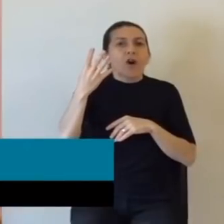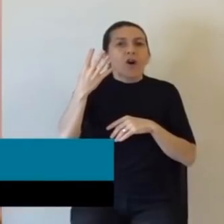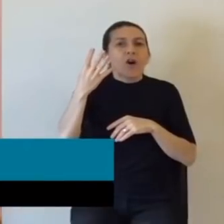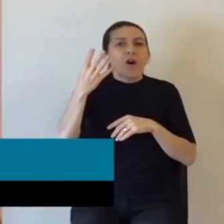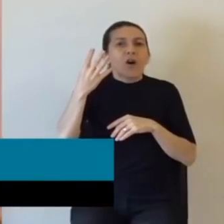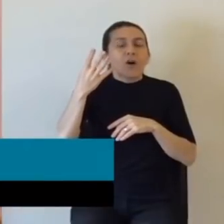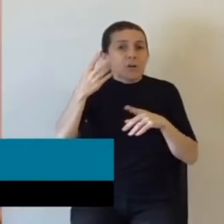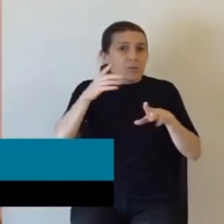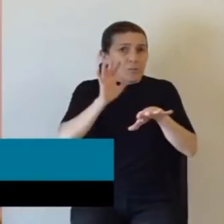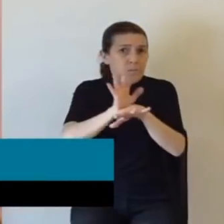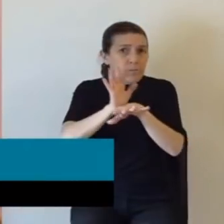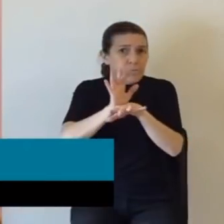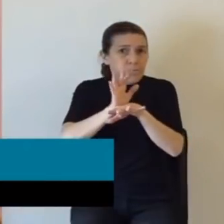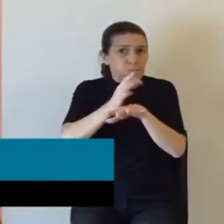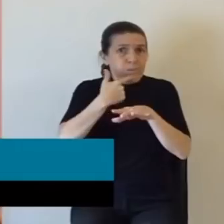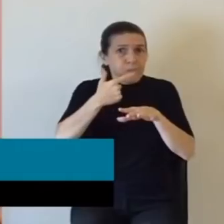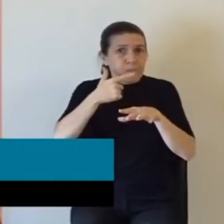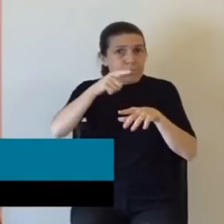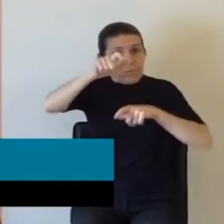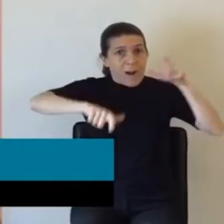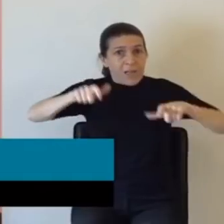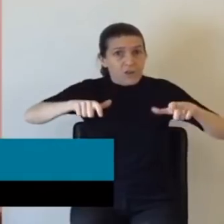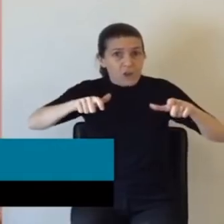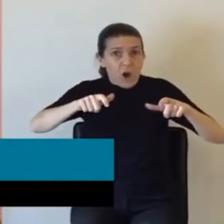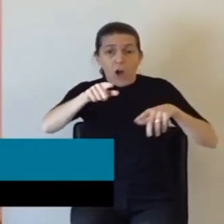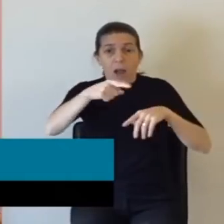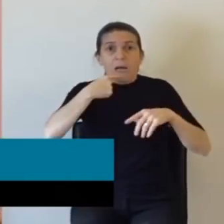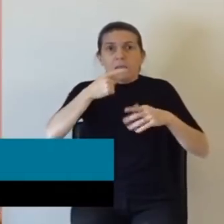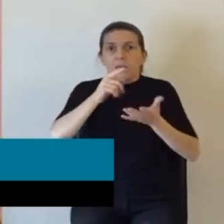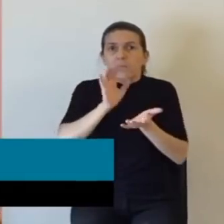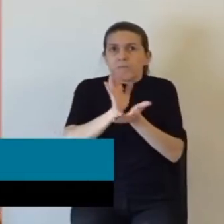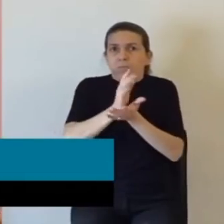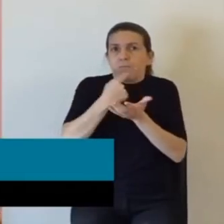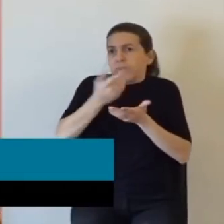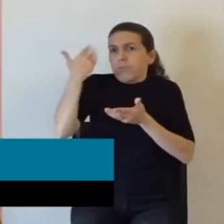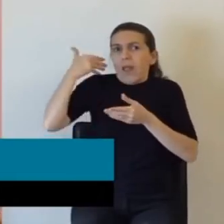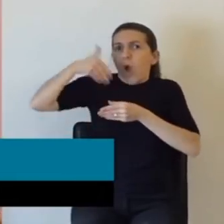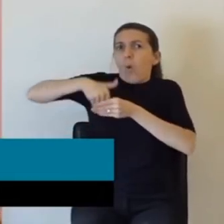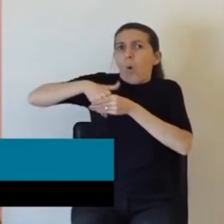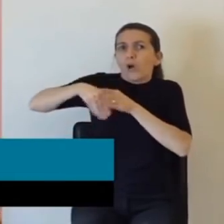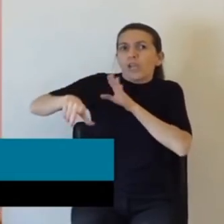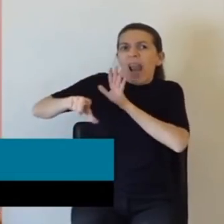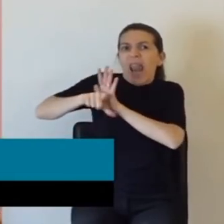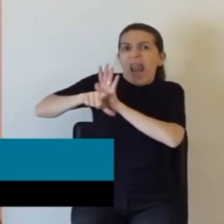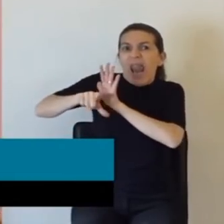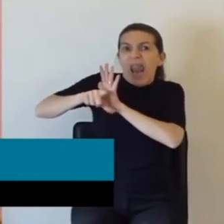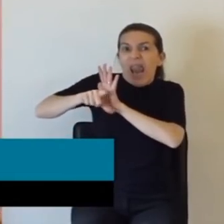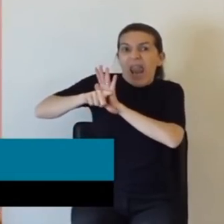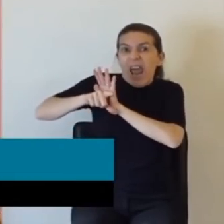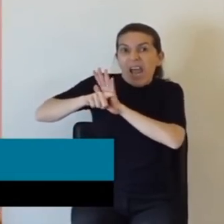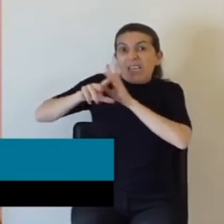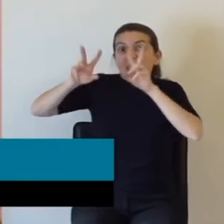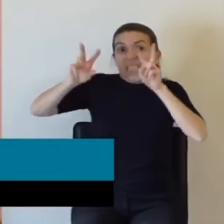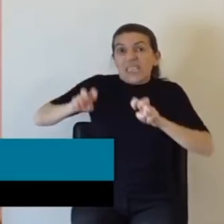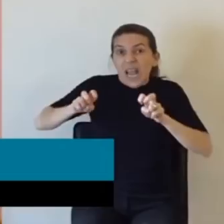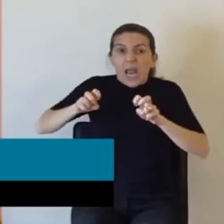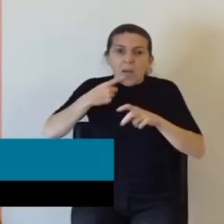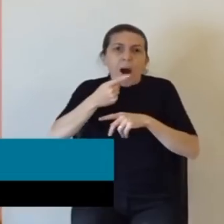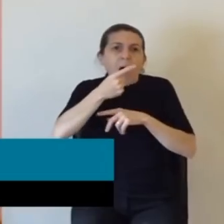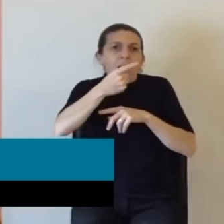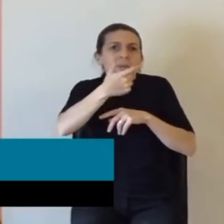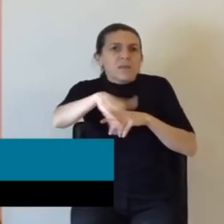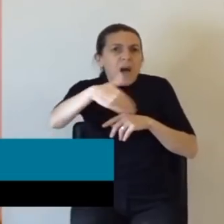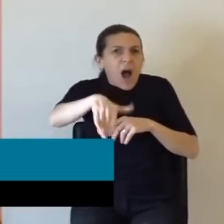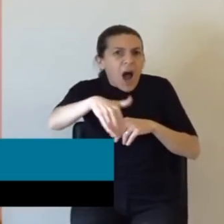La mayor parte de los integrantes de los partidos mayoritarios votaron esas leyes bajo el clamor de una calle que